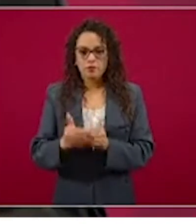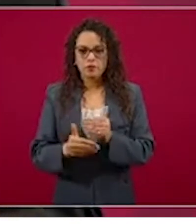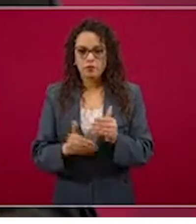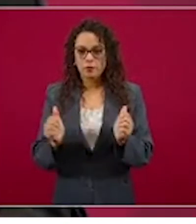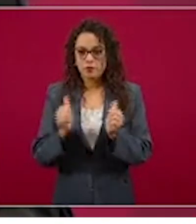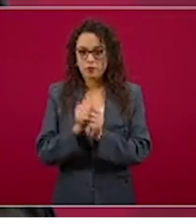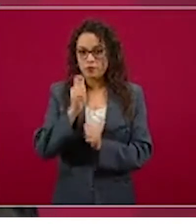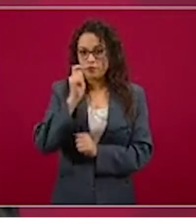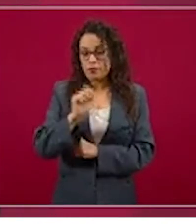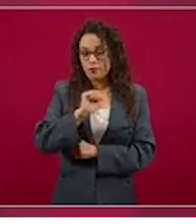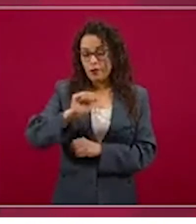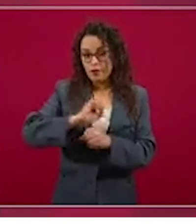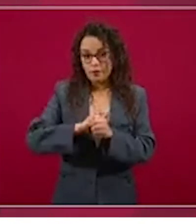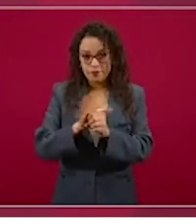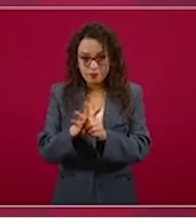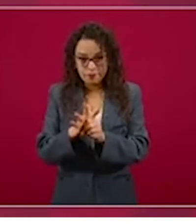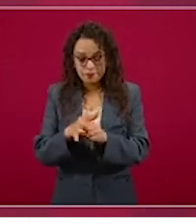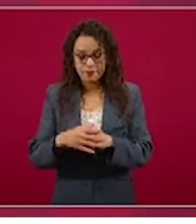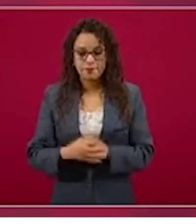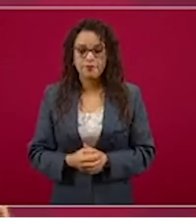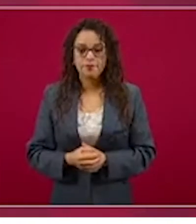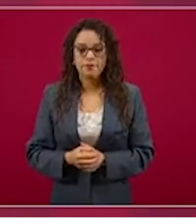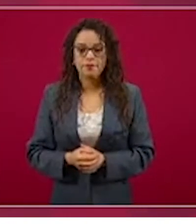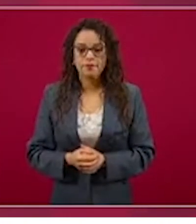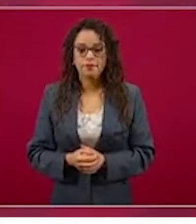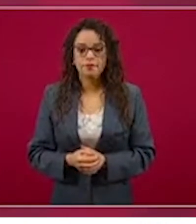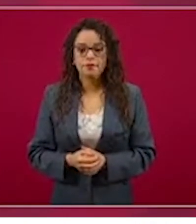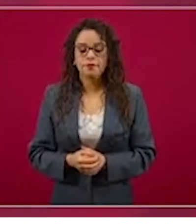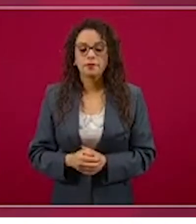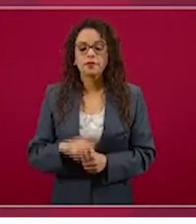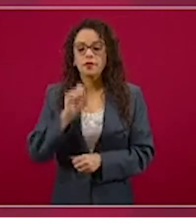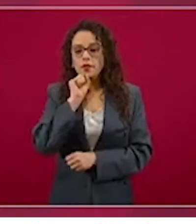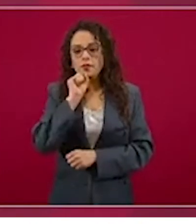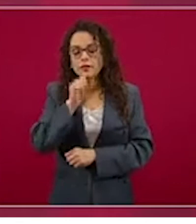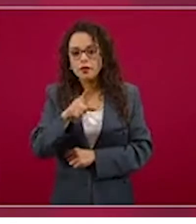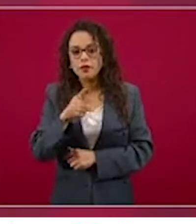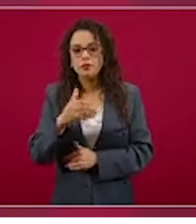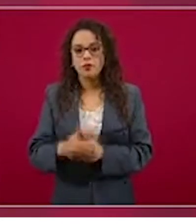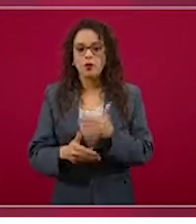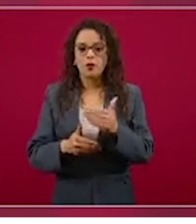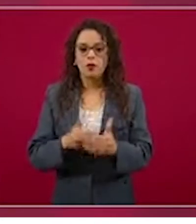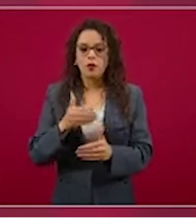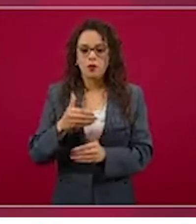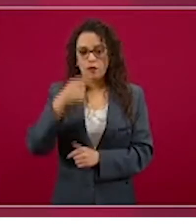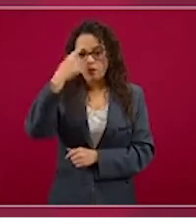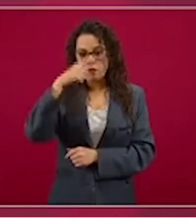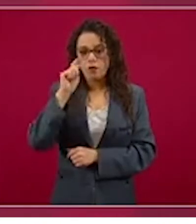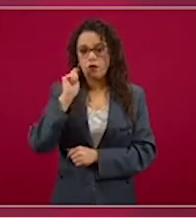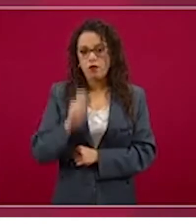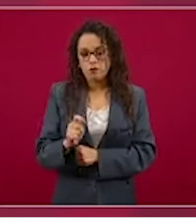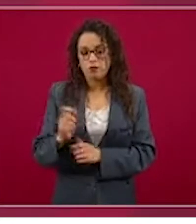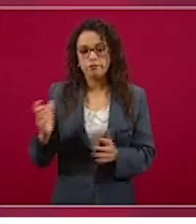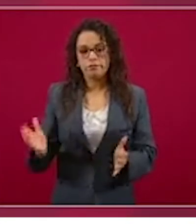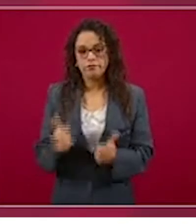también avanzando, enfrentando la crisis económica